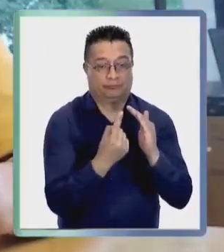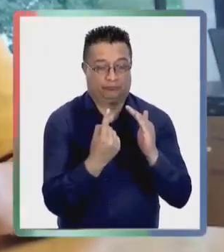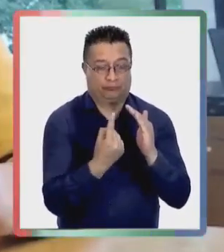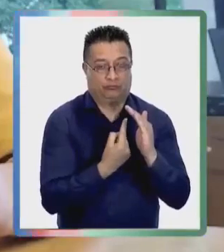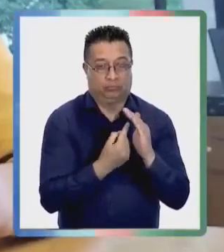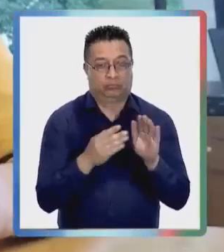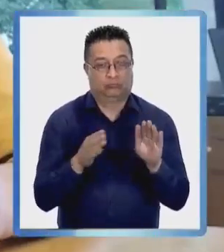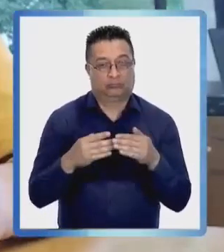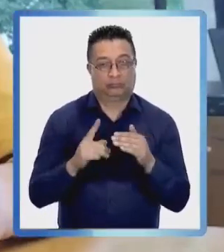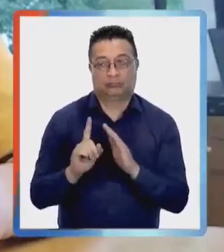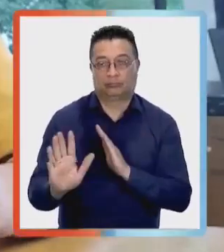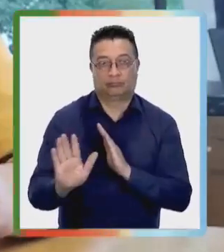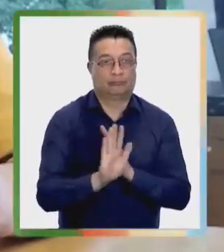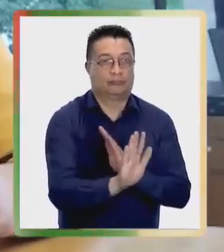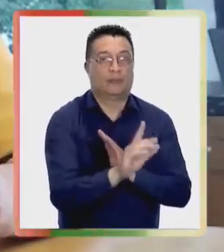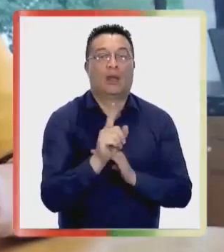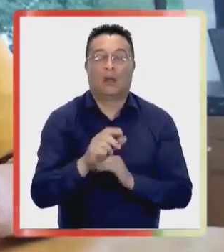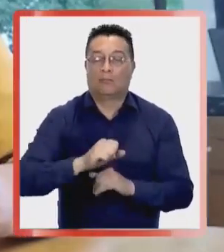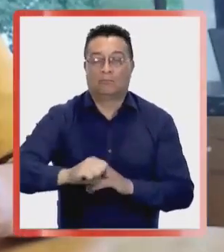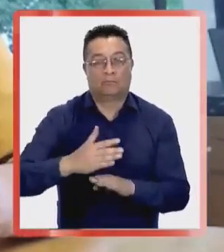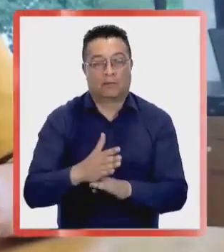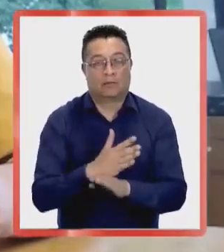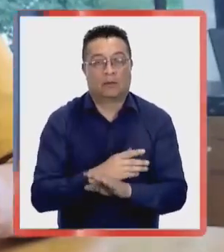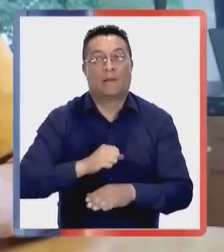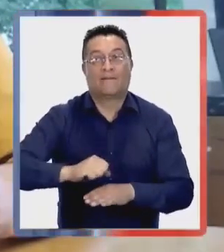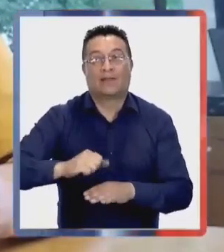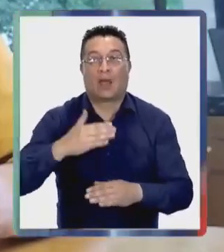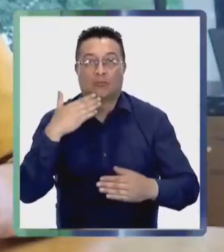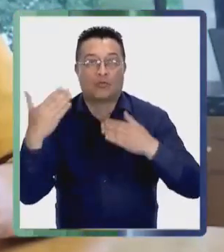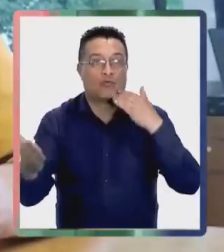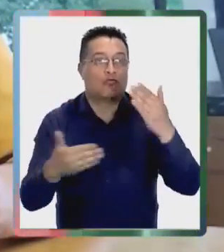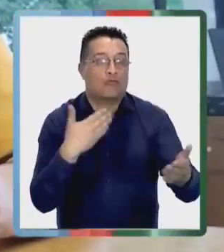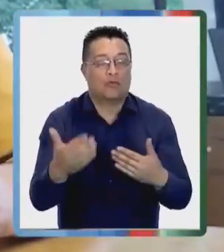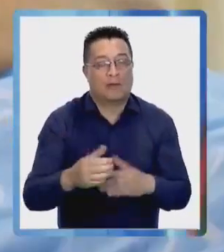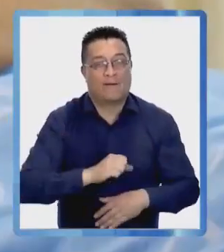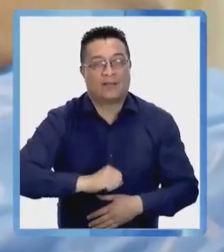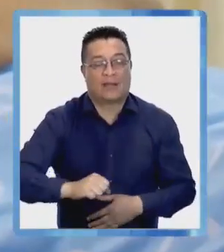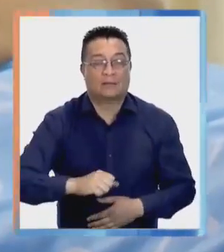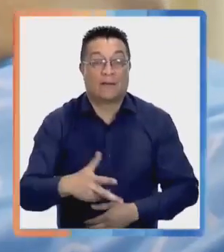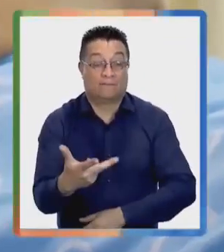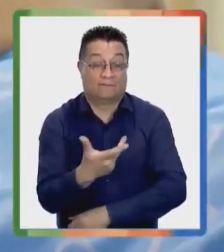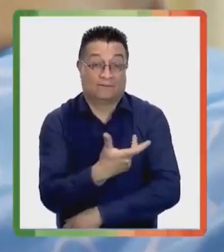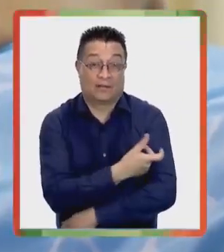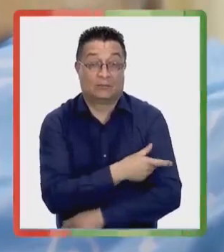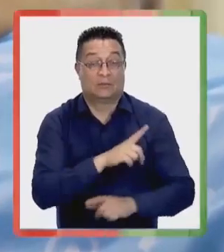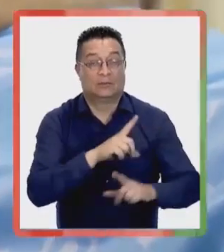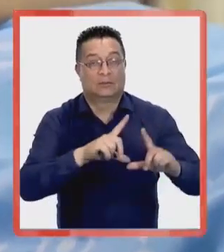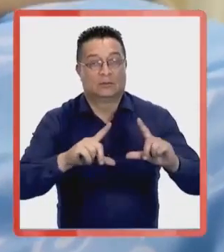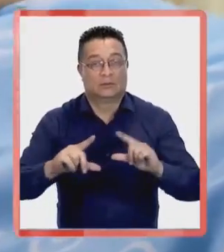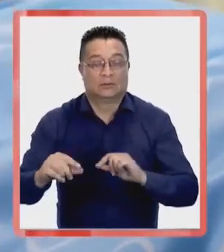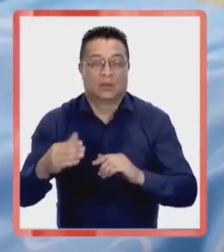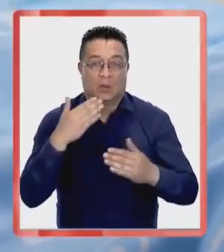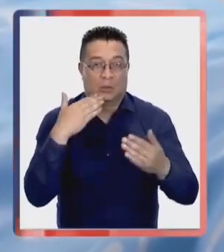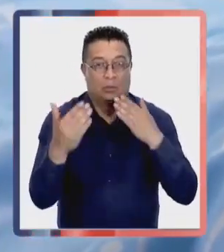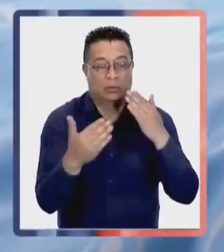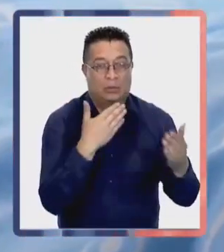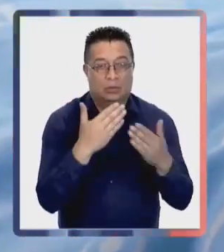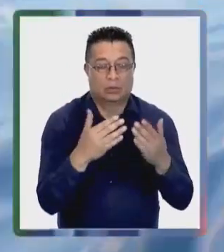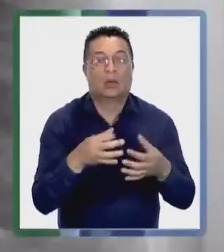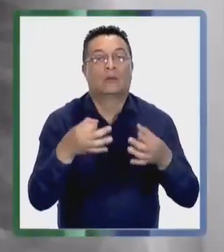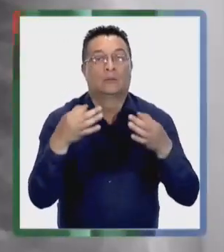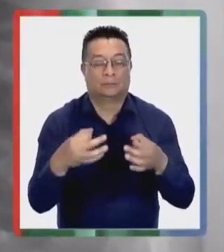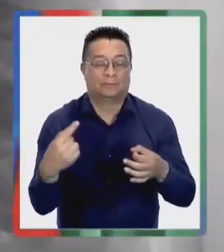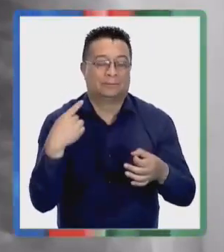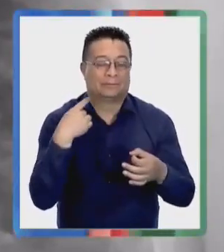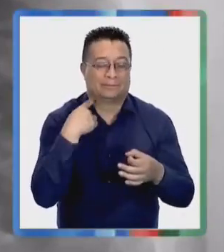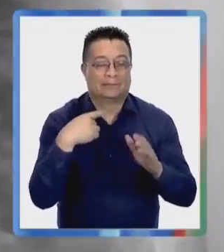preventivo para evitar seguir contagiando a otras personas. Las vacunas reducen el riesgo de contagio y son